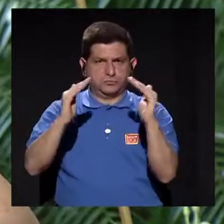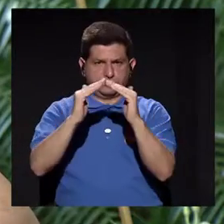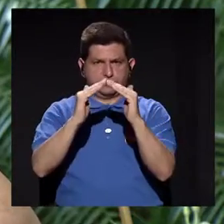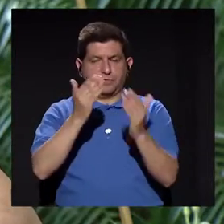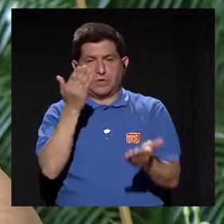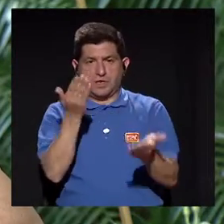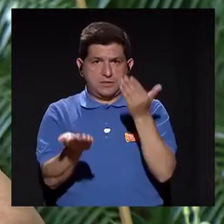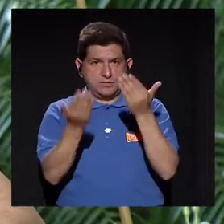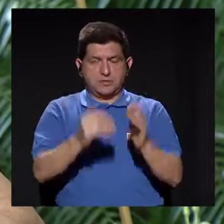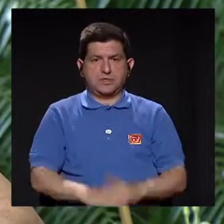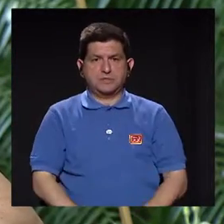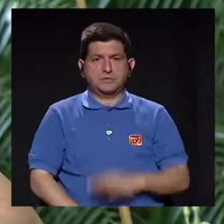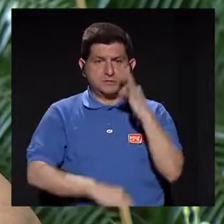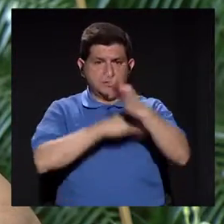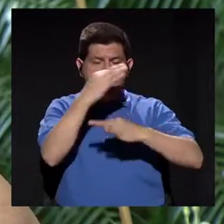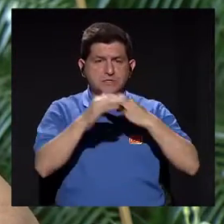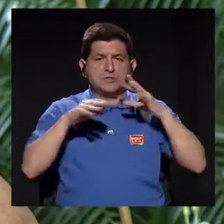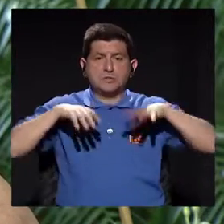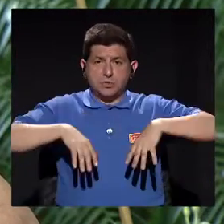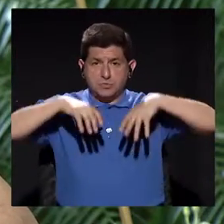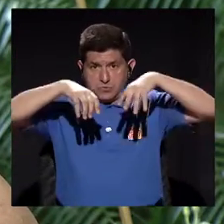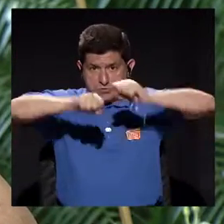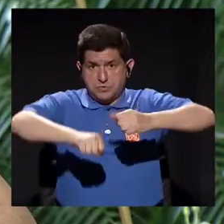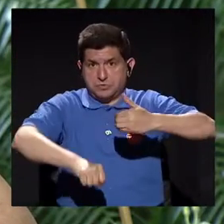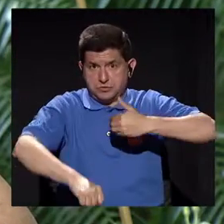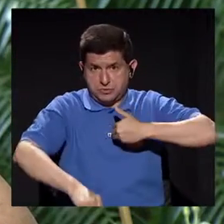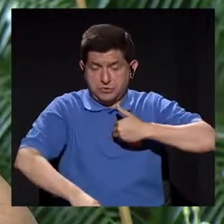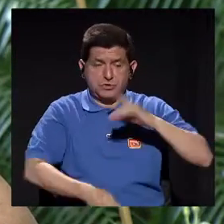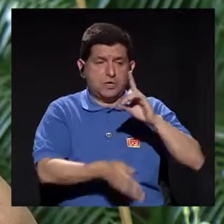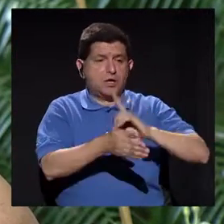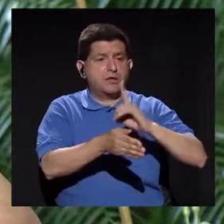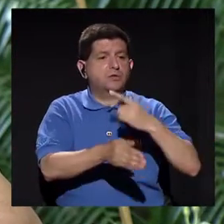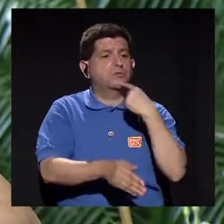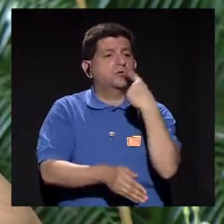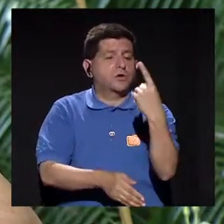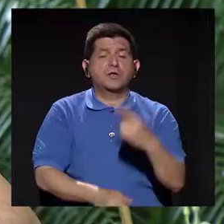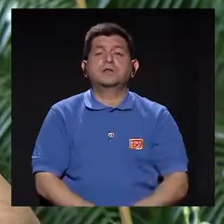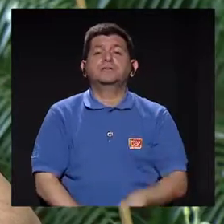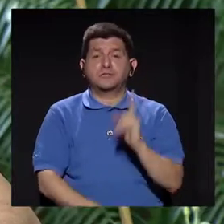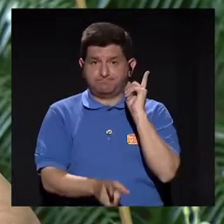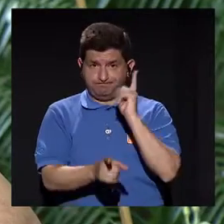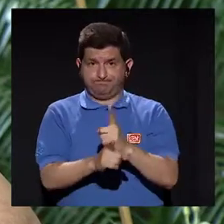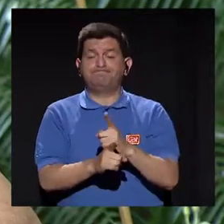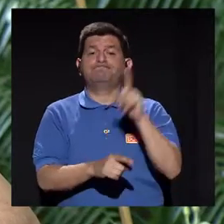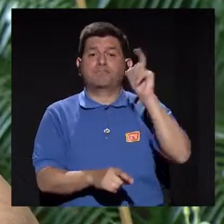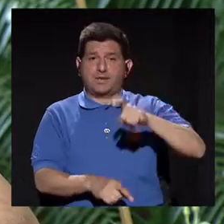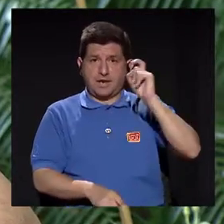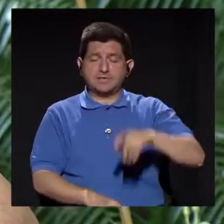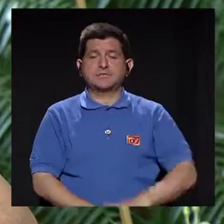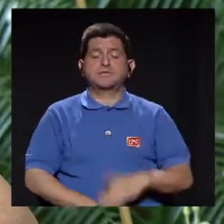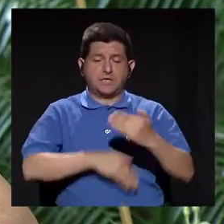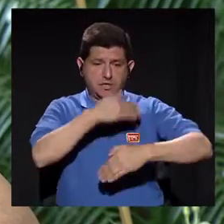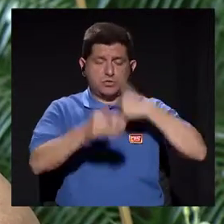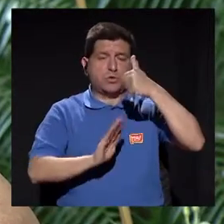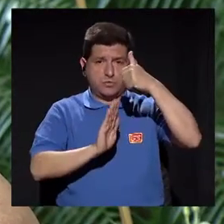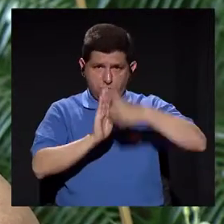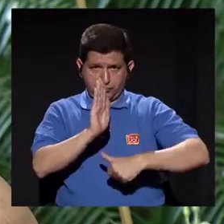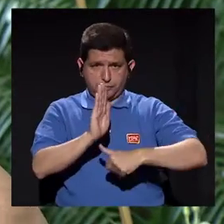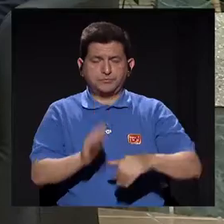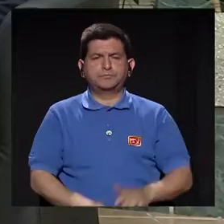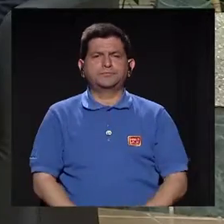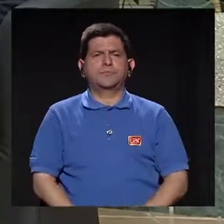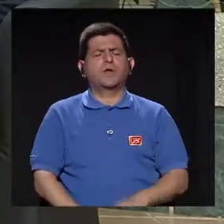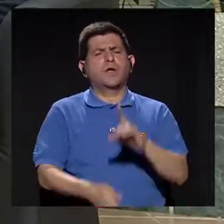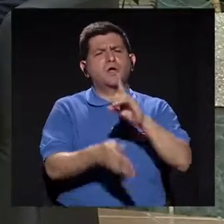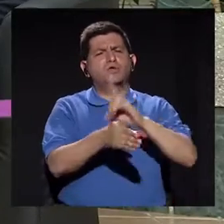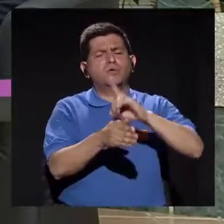sus hogares pues o cuando llegan a algún tipo de consulta pues el médico les indica que efectivamente tienen que someterse un procedimiento a estos.